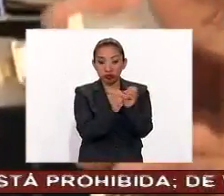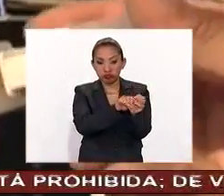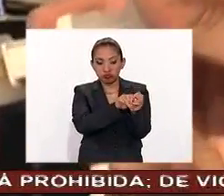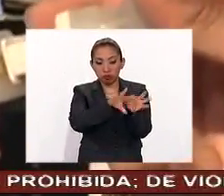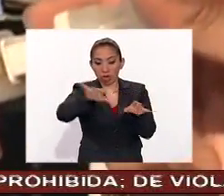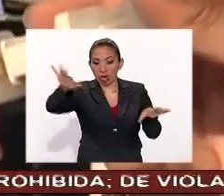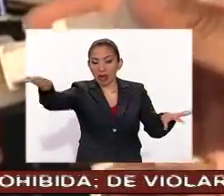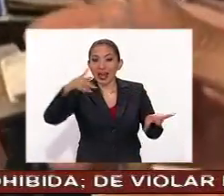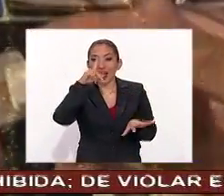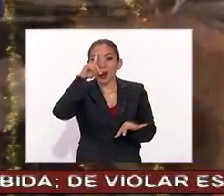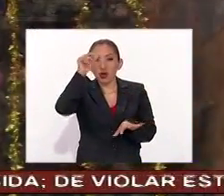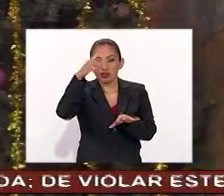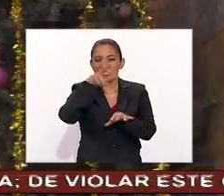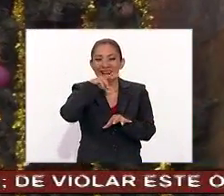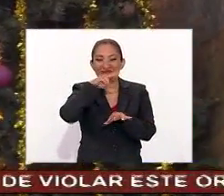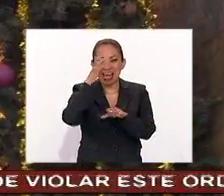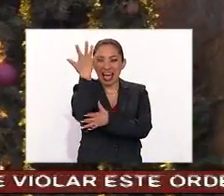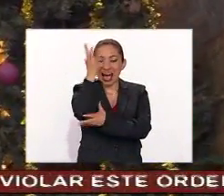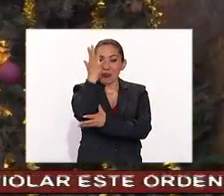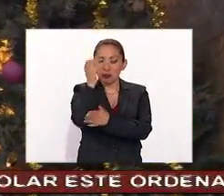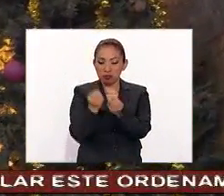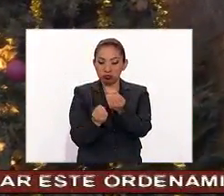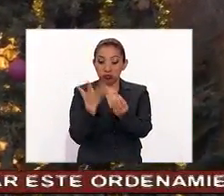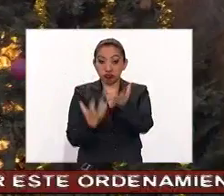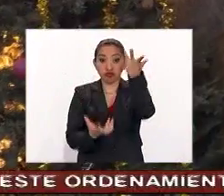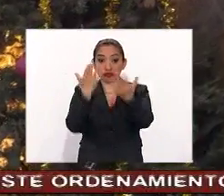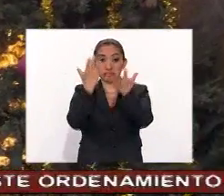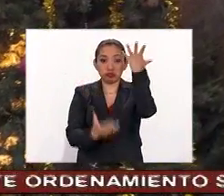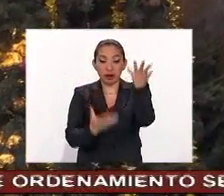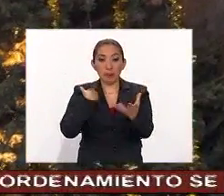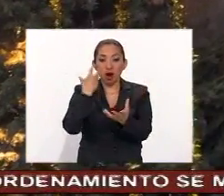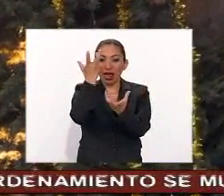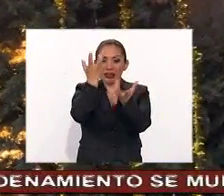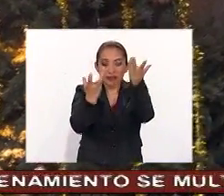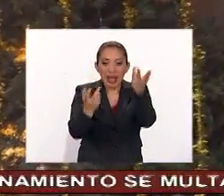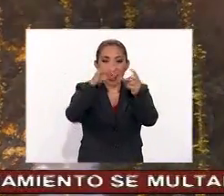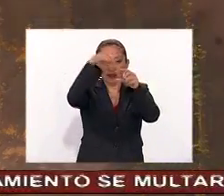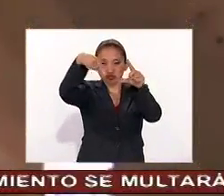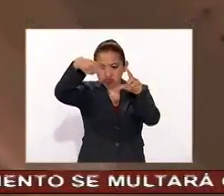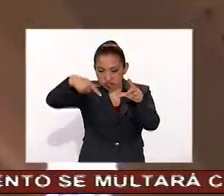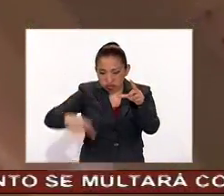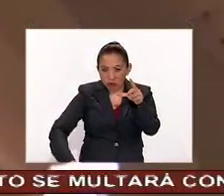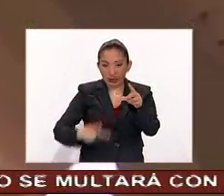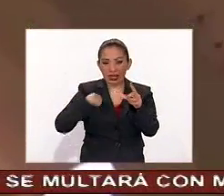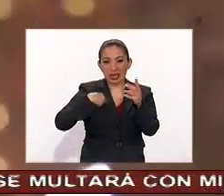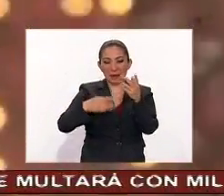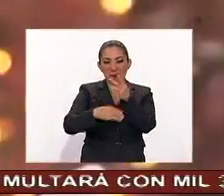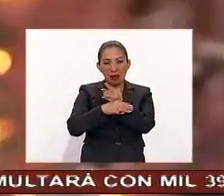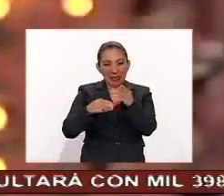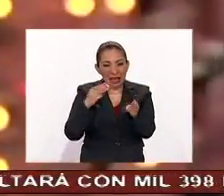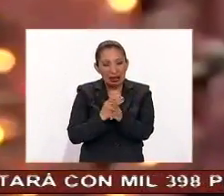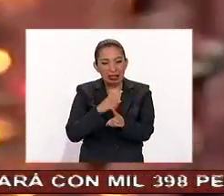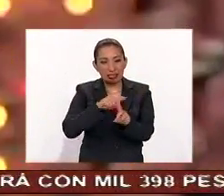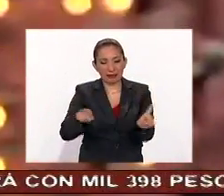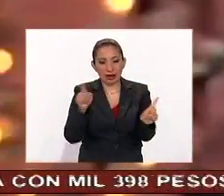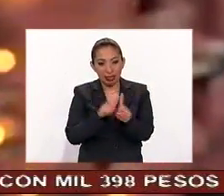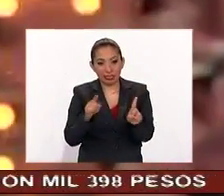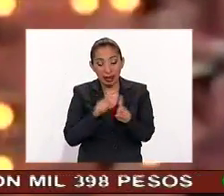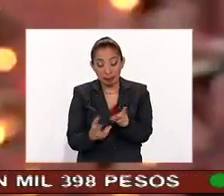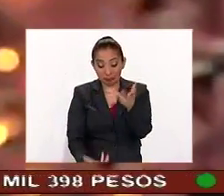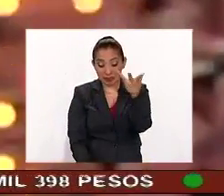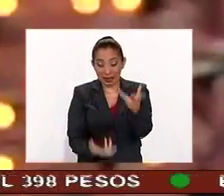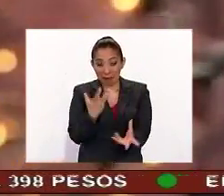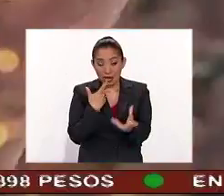en la serie que adorna el árbol para que éste se incendie debido a las esferas, cintas y objetos inflamables que lo adornan. Las